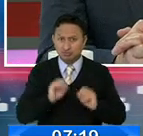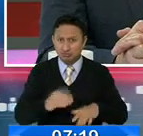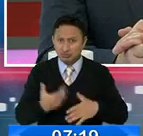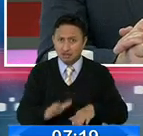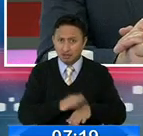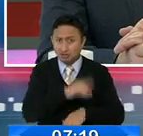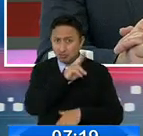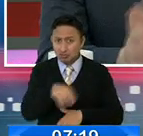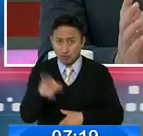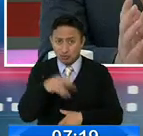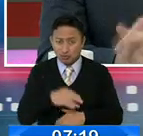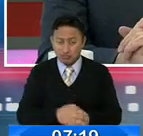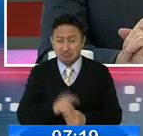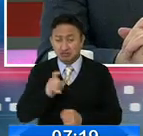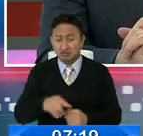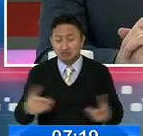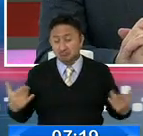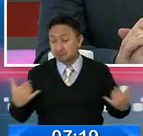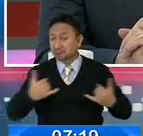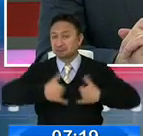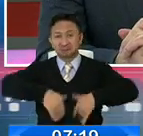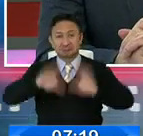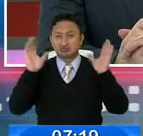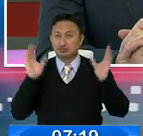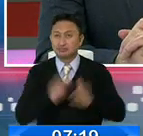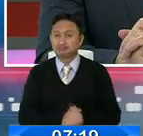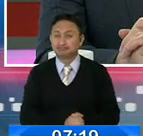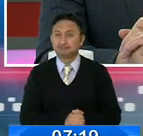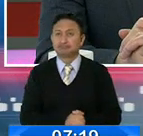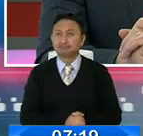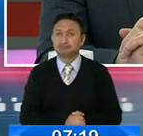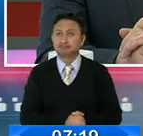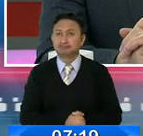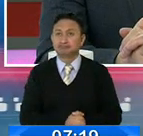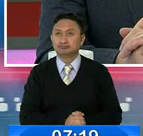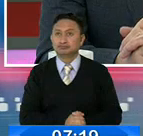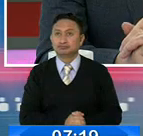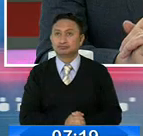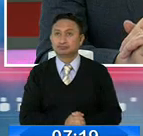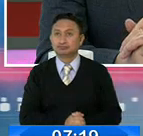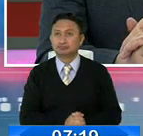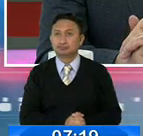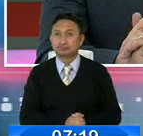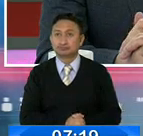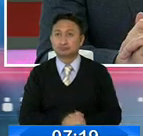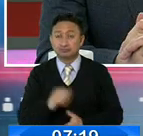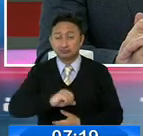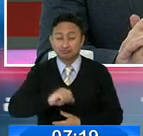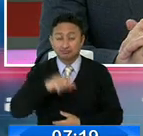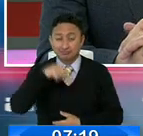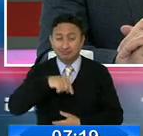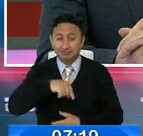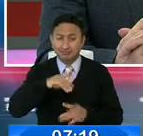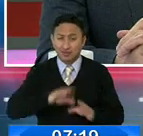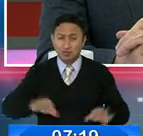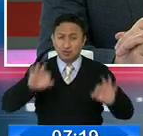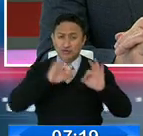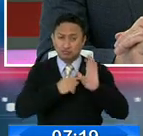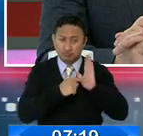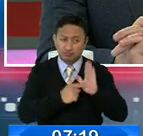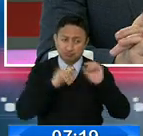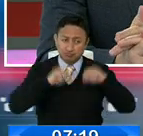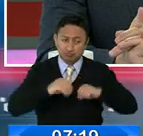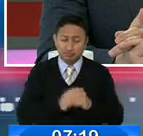prohibidas, las hacían. Ajá, entonces se hizo más énfasis en eso, por lo cual nosotros hemos ya